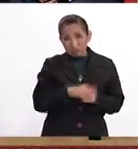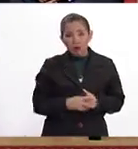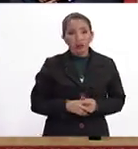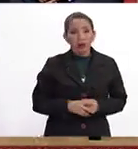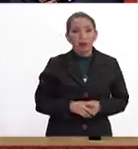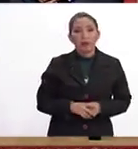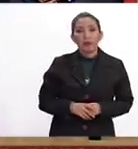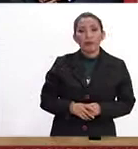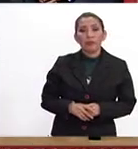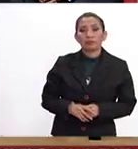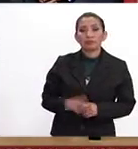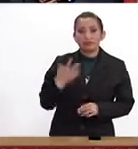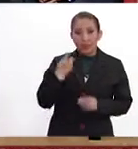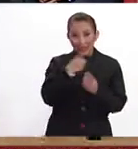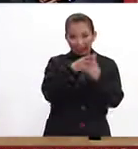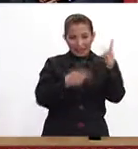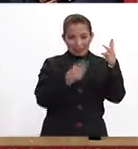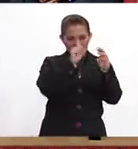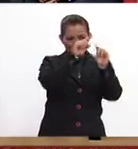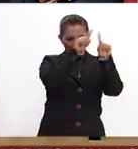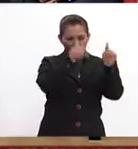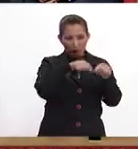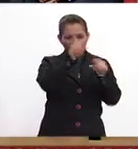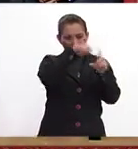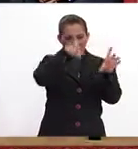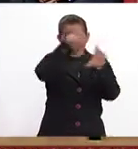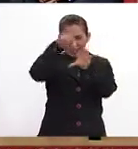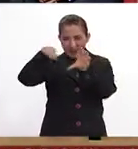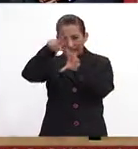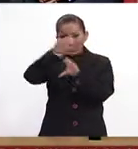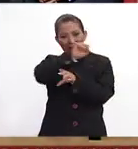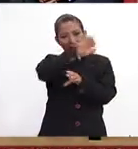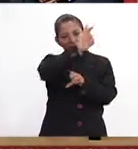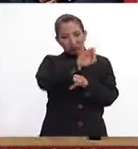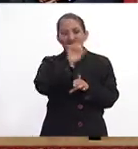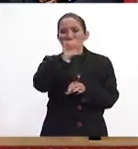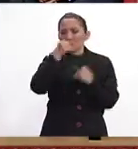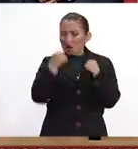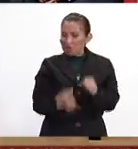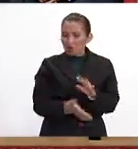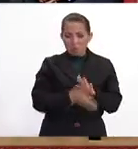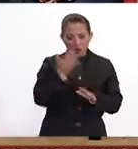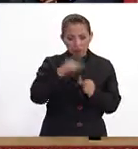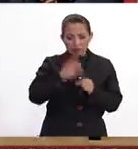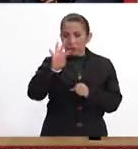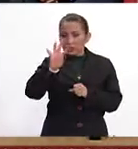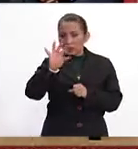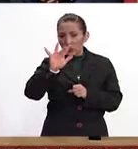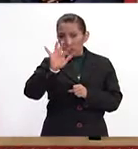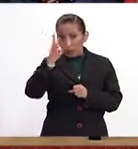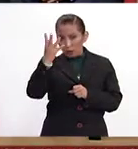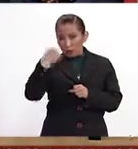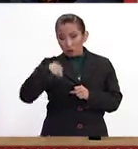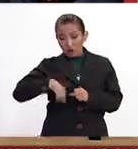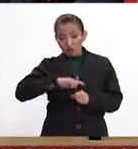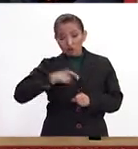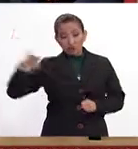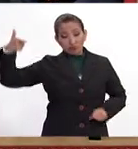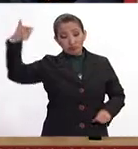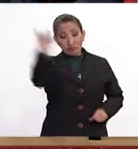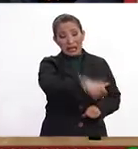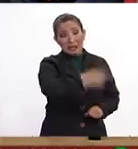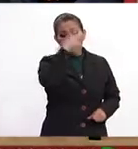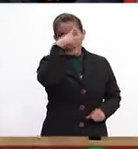digamos, de los tres gráficos que les mostré, 60% cree que sí va a haber muro, 54% cree que vamos a pagar por él.